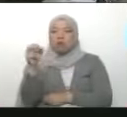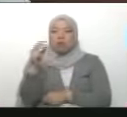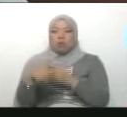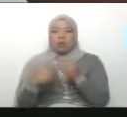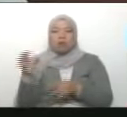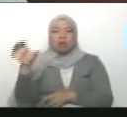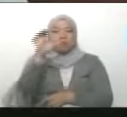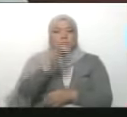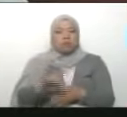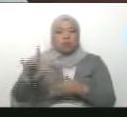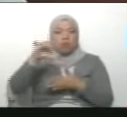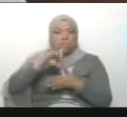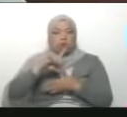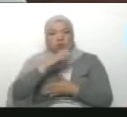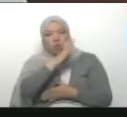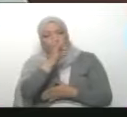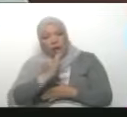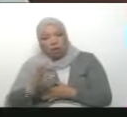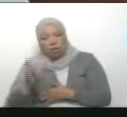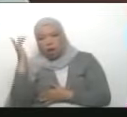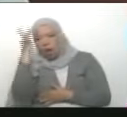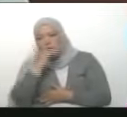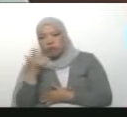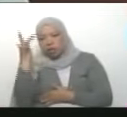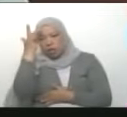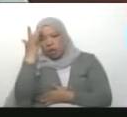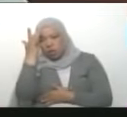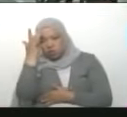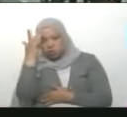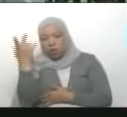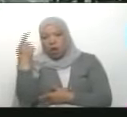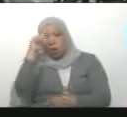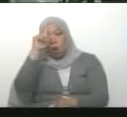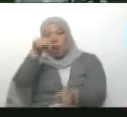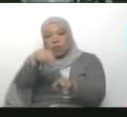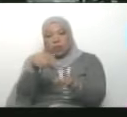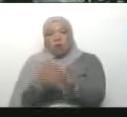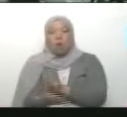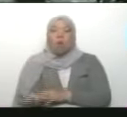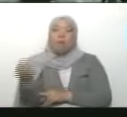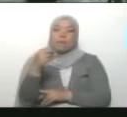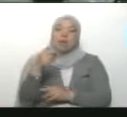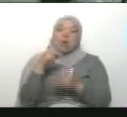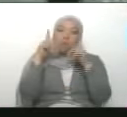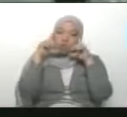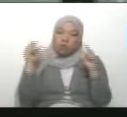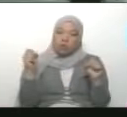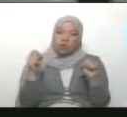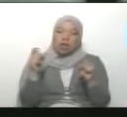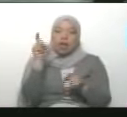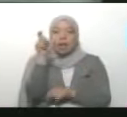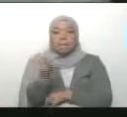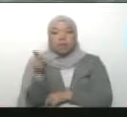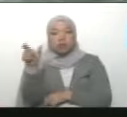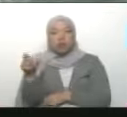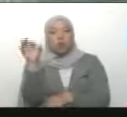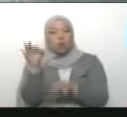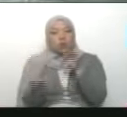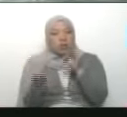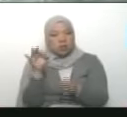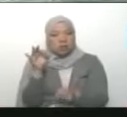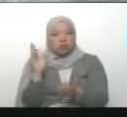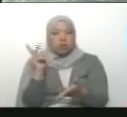América Latina, el Caribe, países africanos. Y esa ha sido la meta, formar profesionales, presidente, justamente